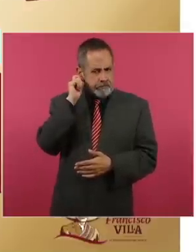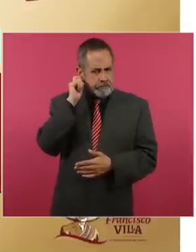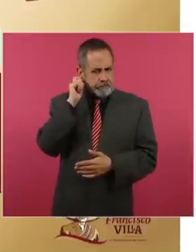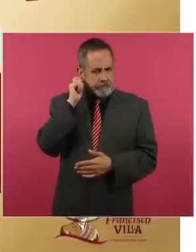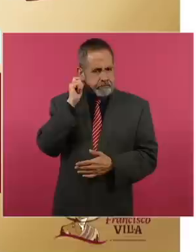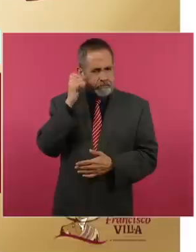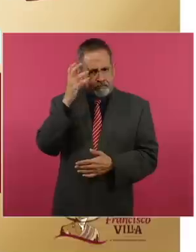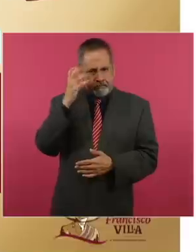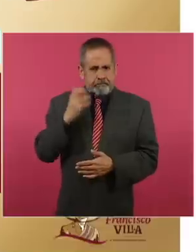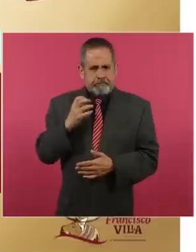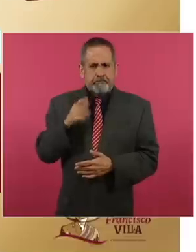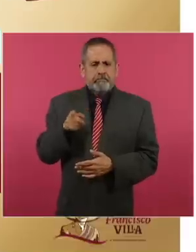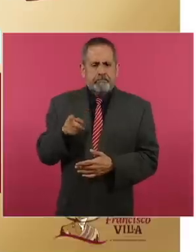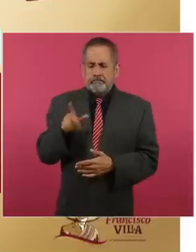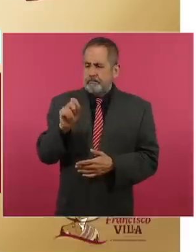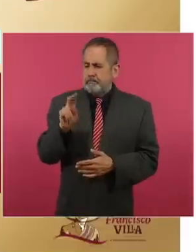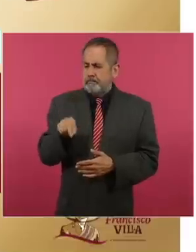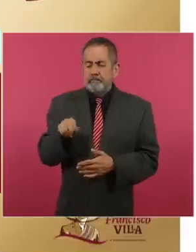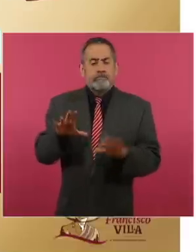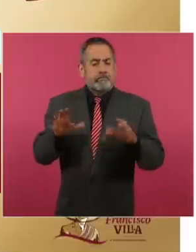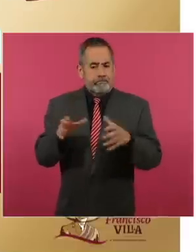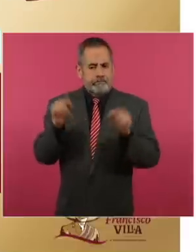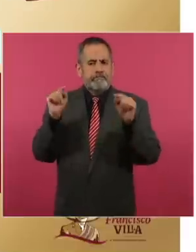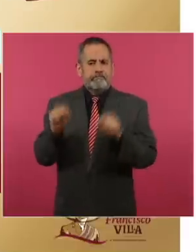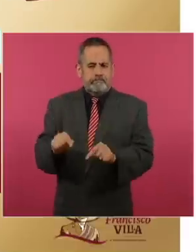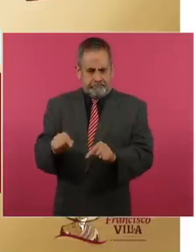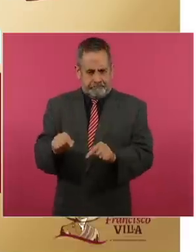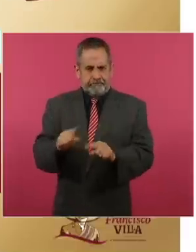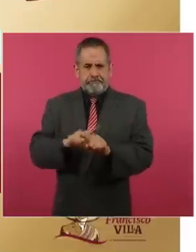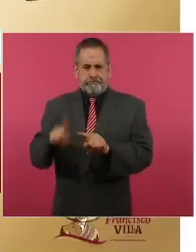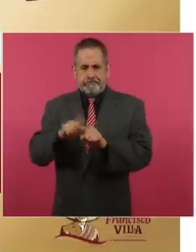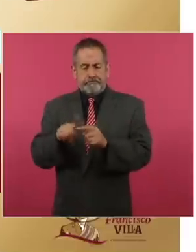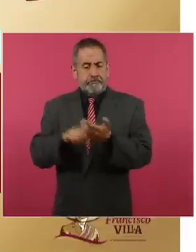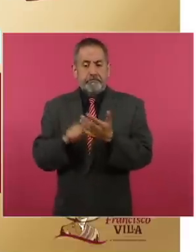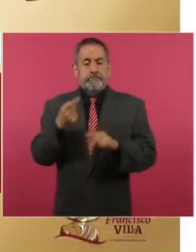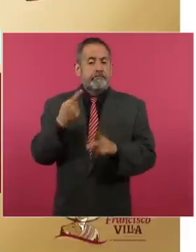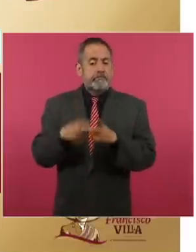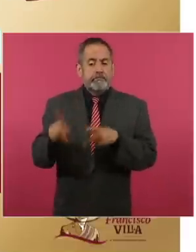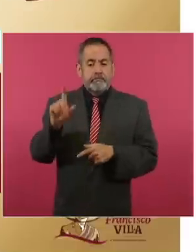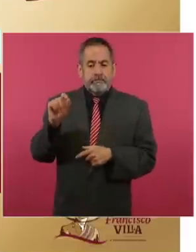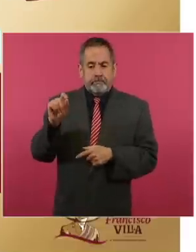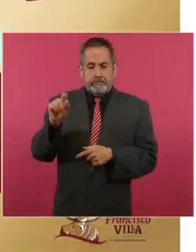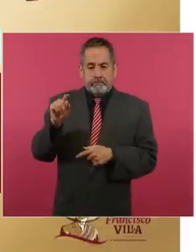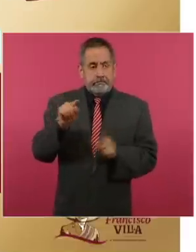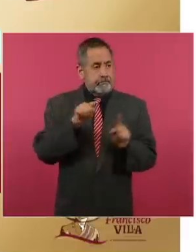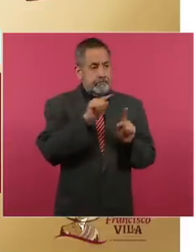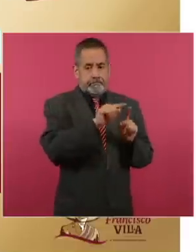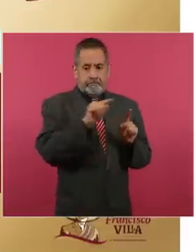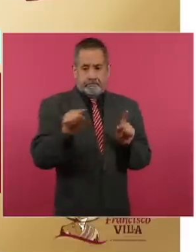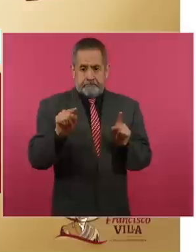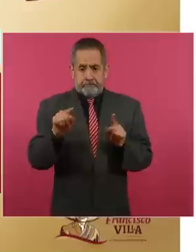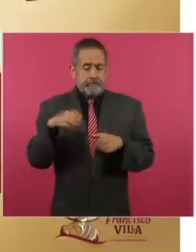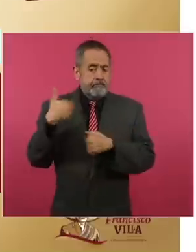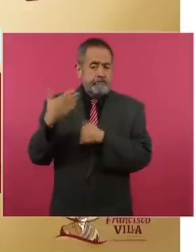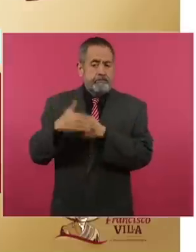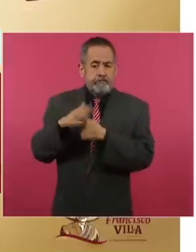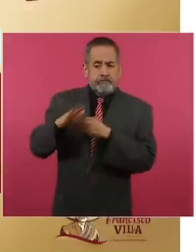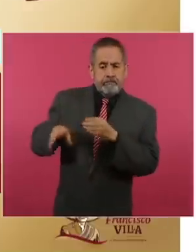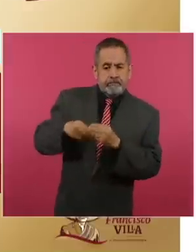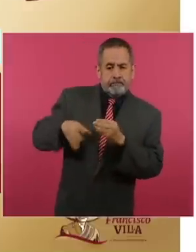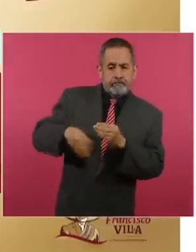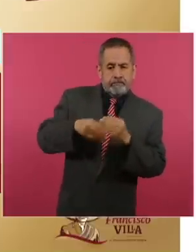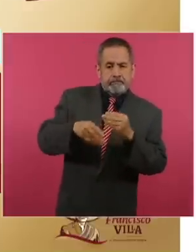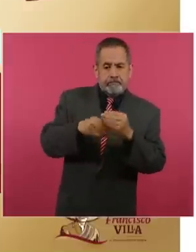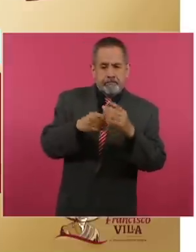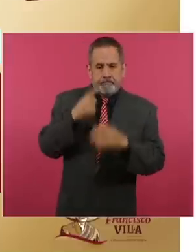y León. Veinte destinos iniciales y que estos se irán incrementando. Aquí tenemos también